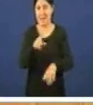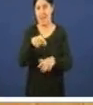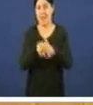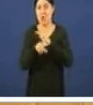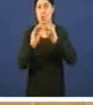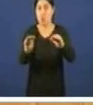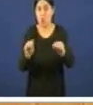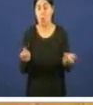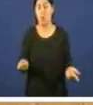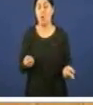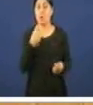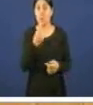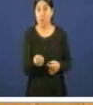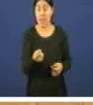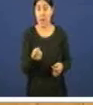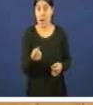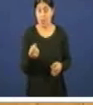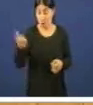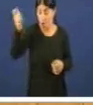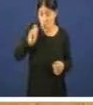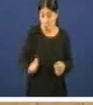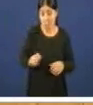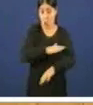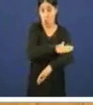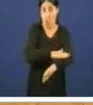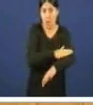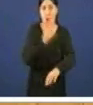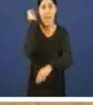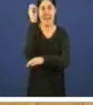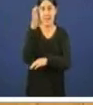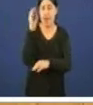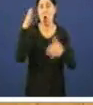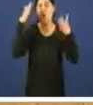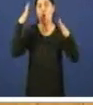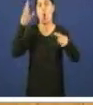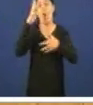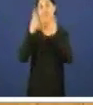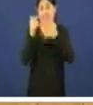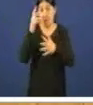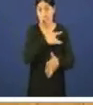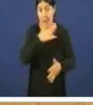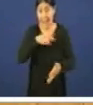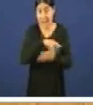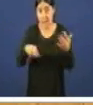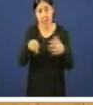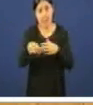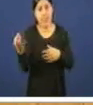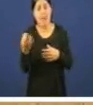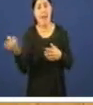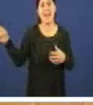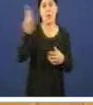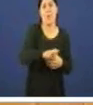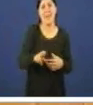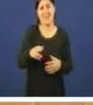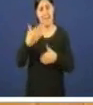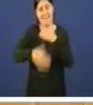disposicións transitorias que os órgaos de goberno asemblea ou consello de administración das caixas tiñan que renovarse no prazo de dous